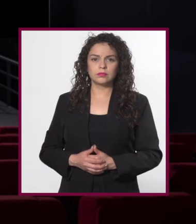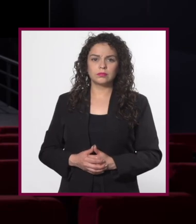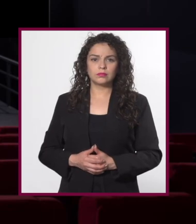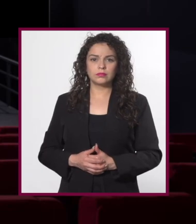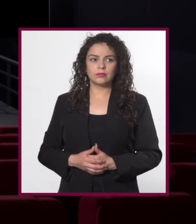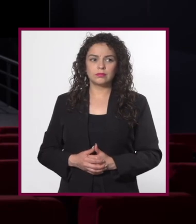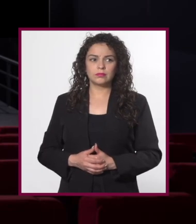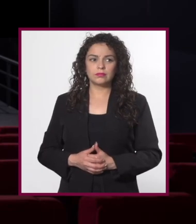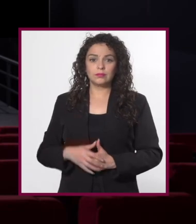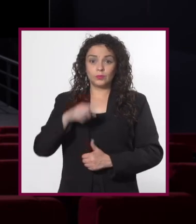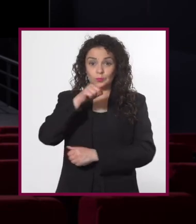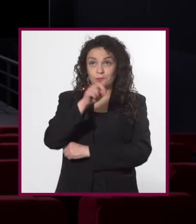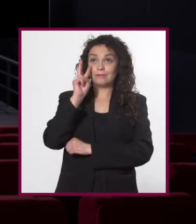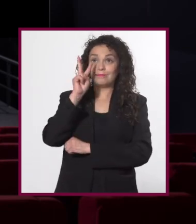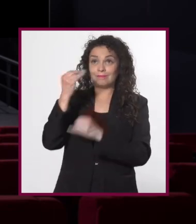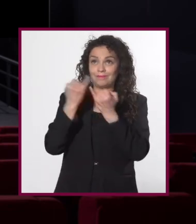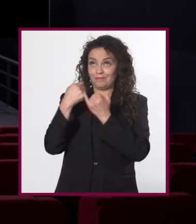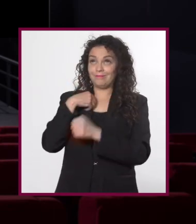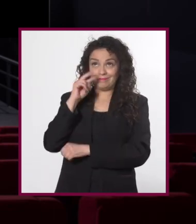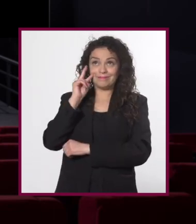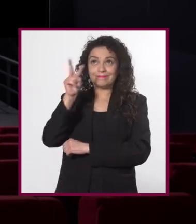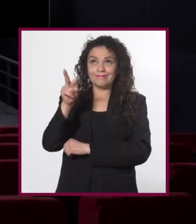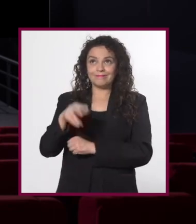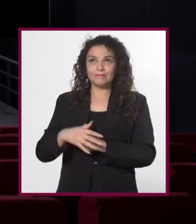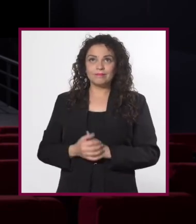Si usted viera lo que yo estoy viendo.